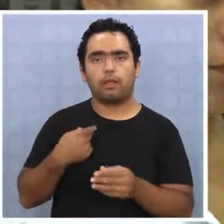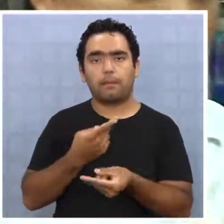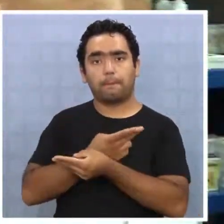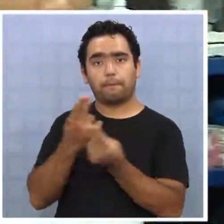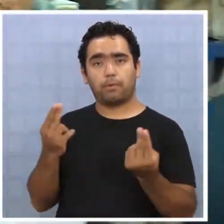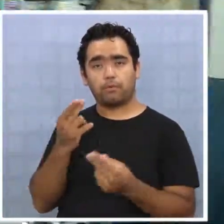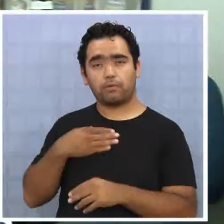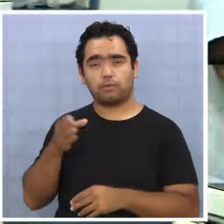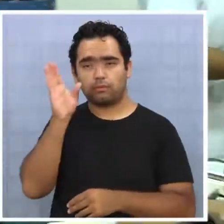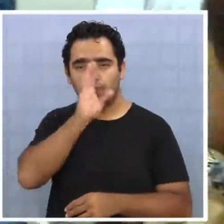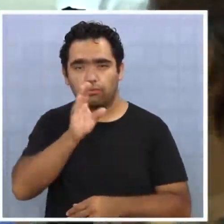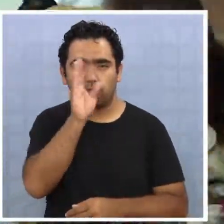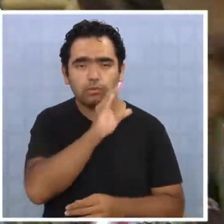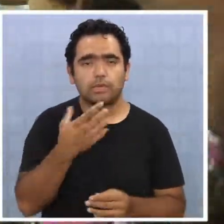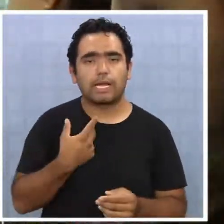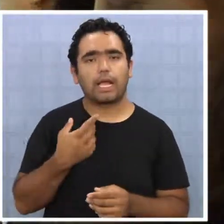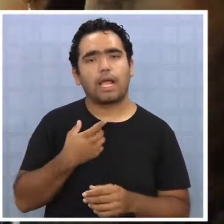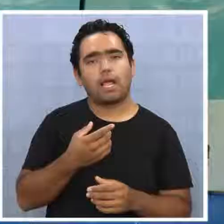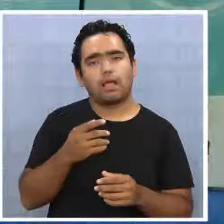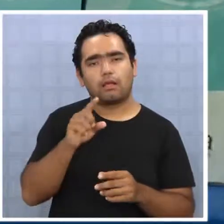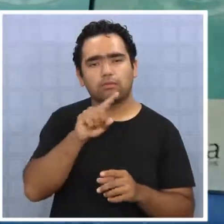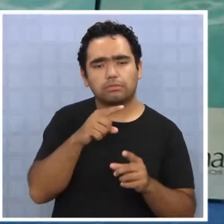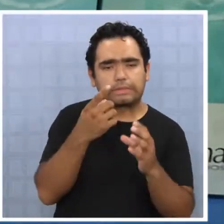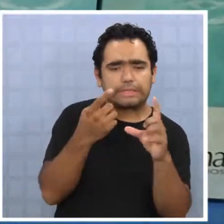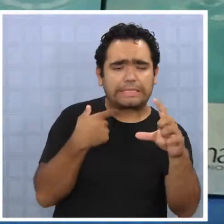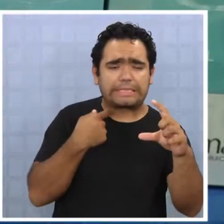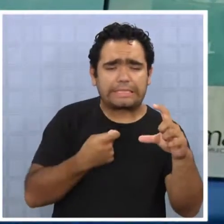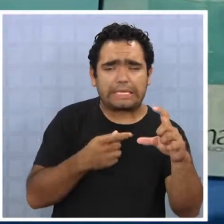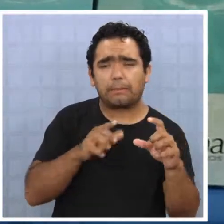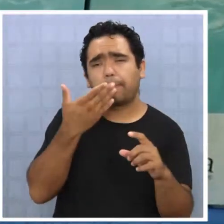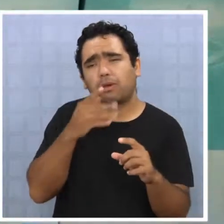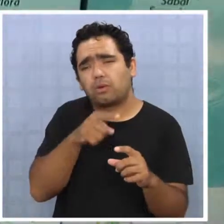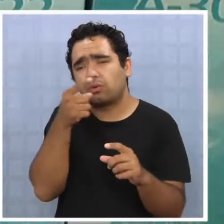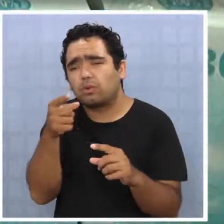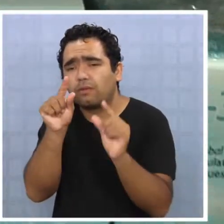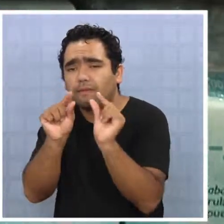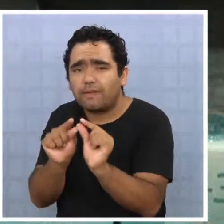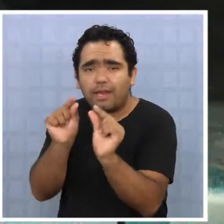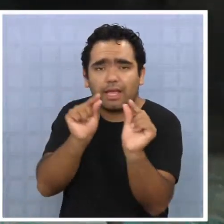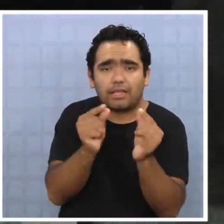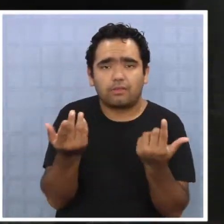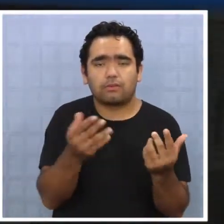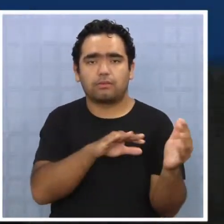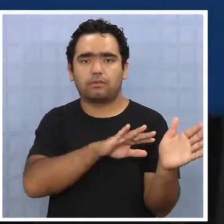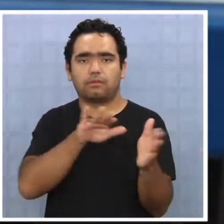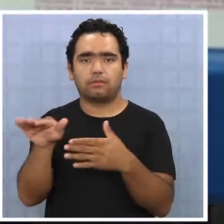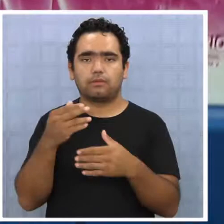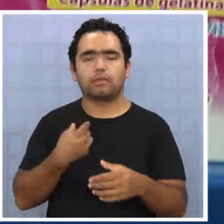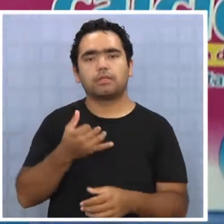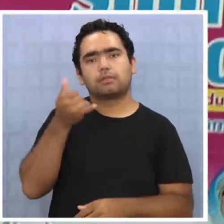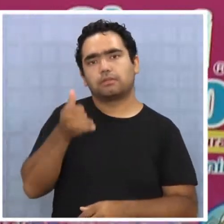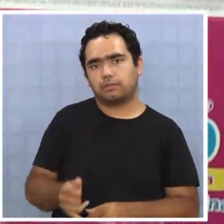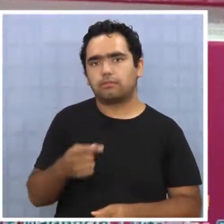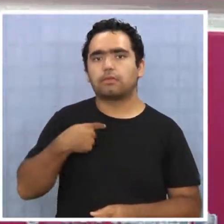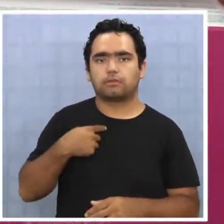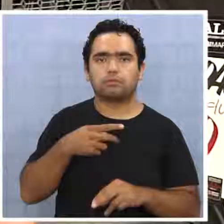alguna alternativa más económica al momento de encontrar un medicamento. Generalmente lo hago,